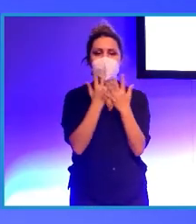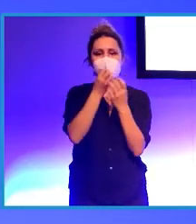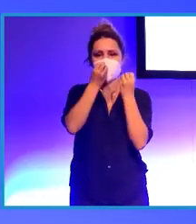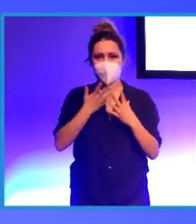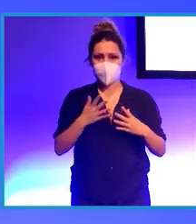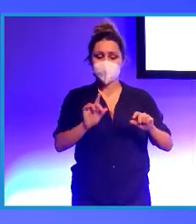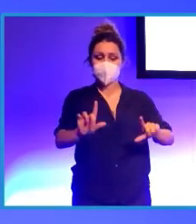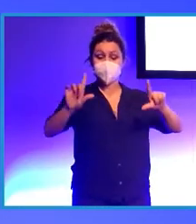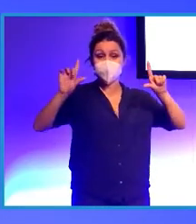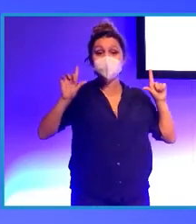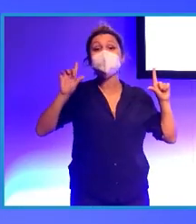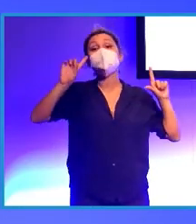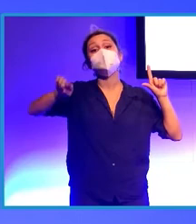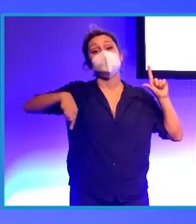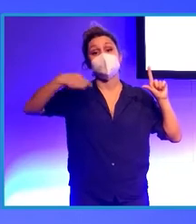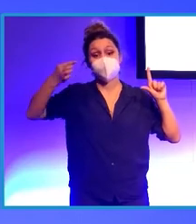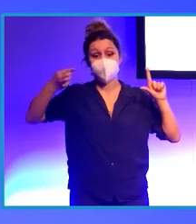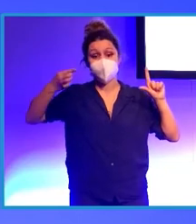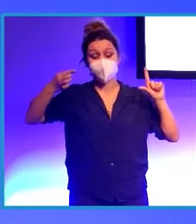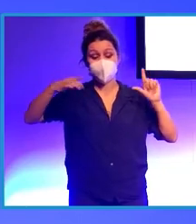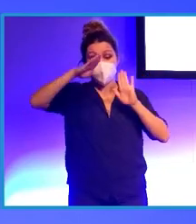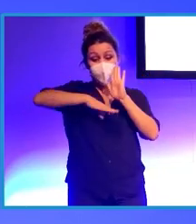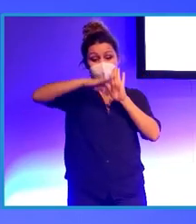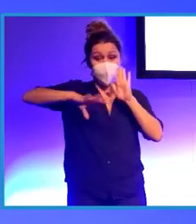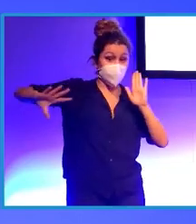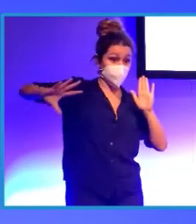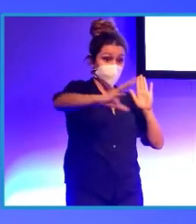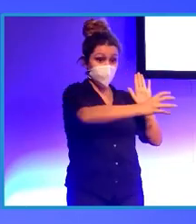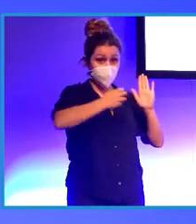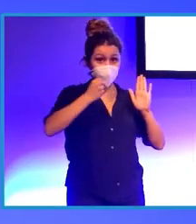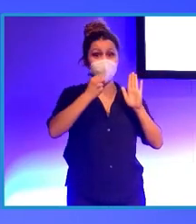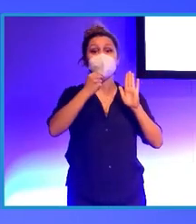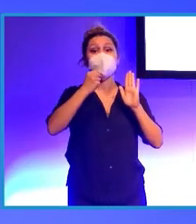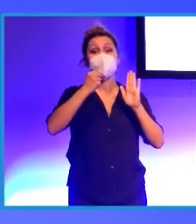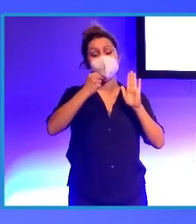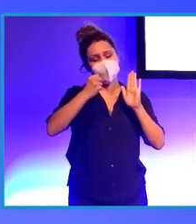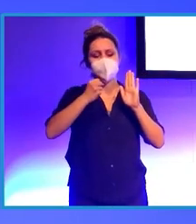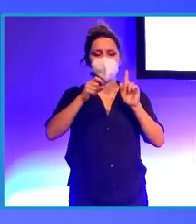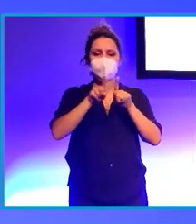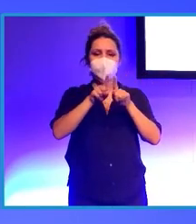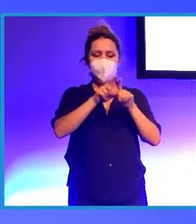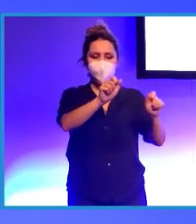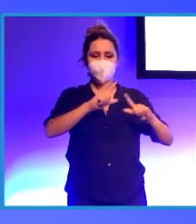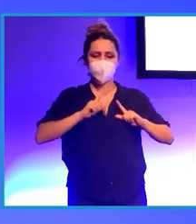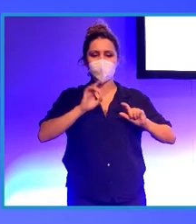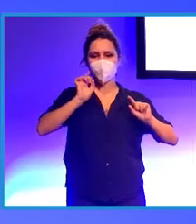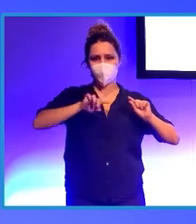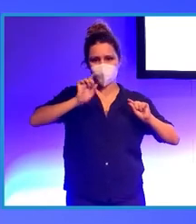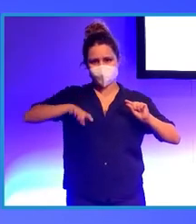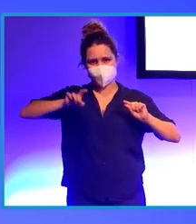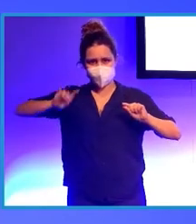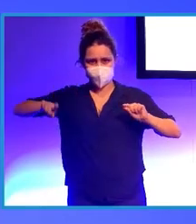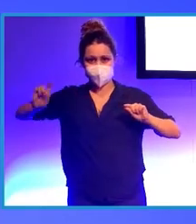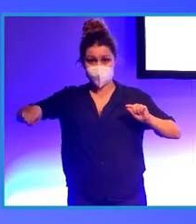Y después de programar todo eso, pues generan una serie de botones, que esos botones